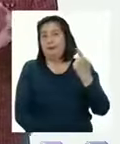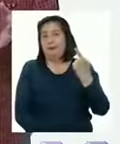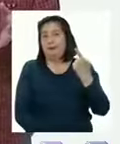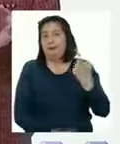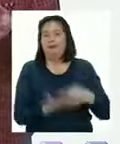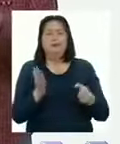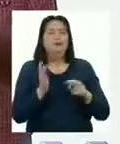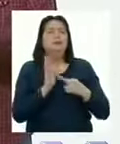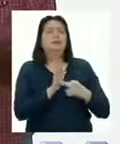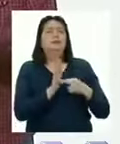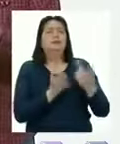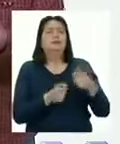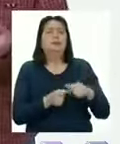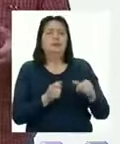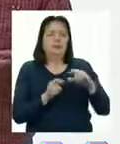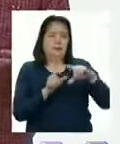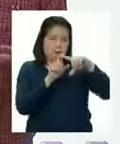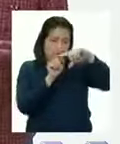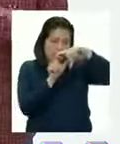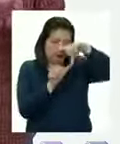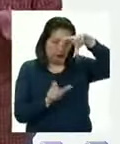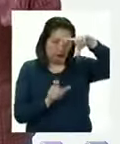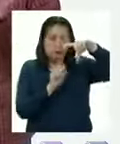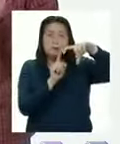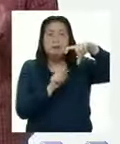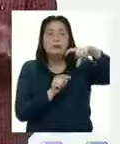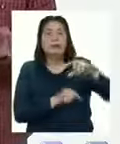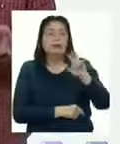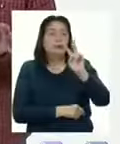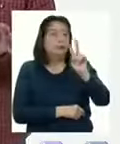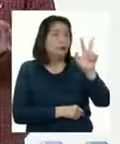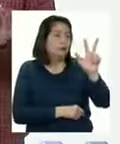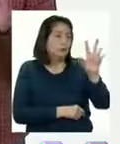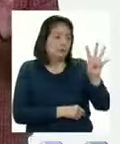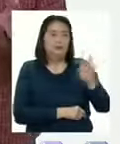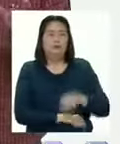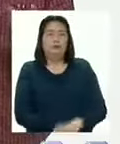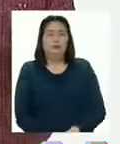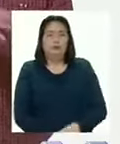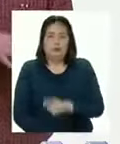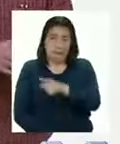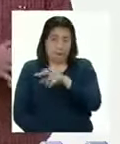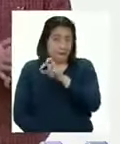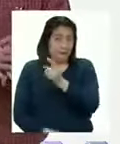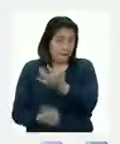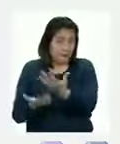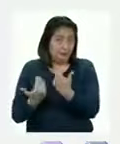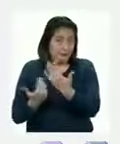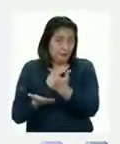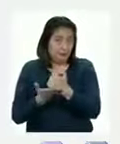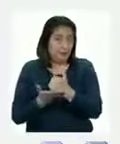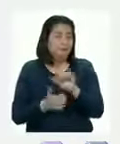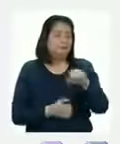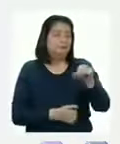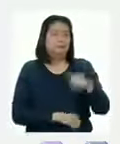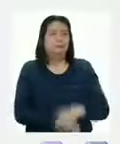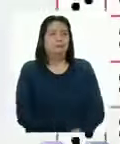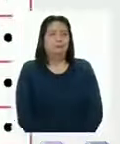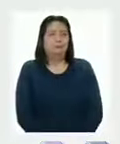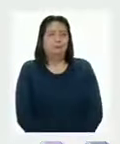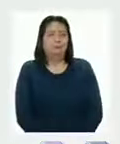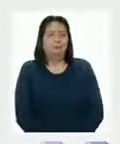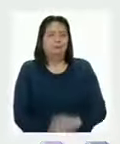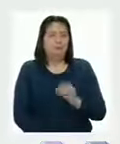representemos en nuestras yupanas al número doscientos treinta y cuatro Patti, ¿nos ayudas? Por supuesto